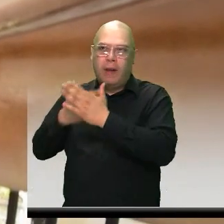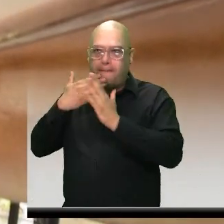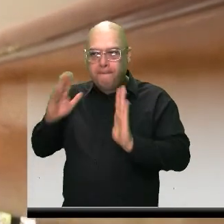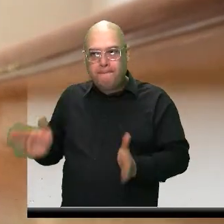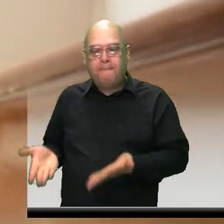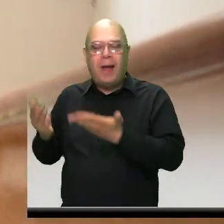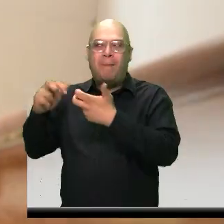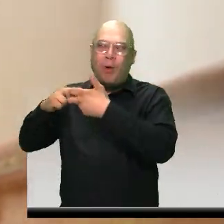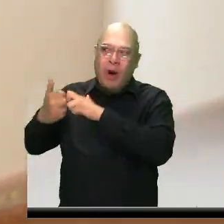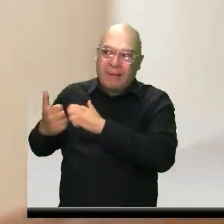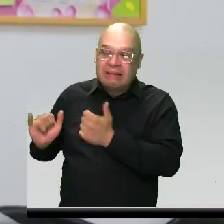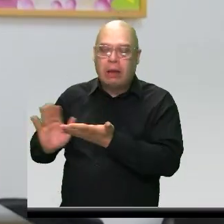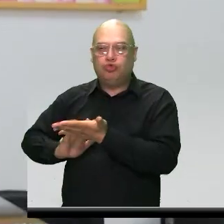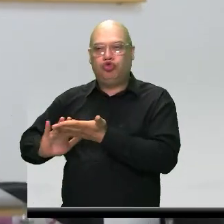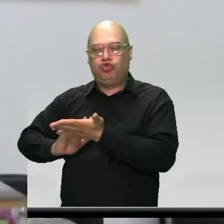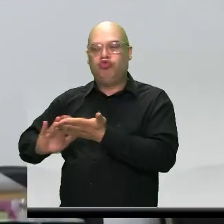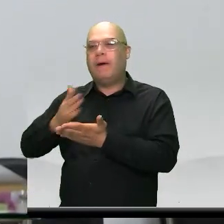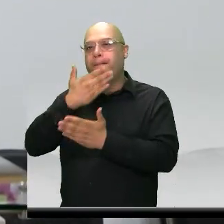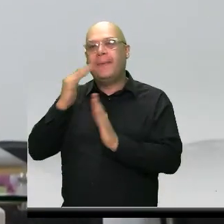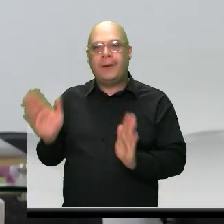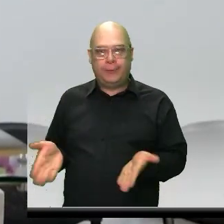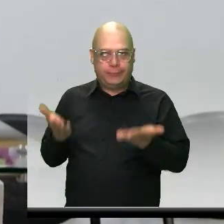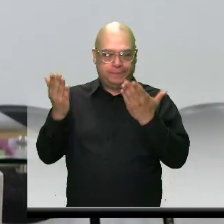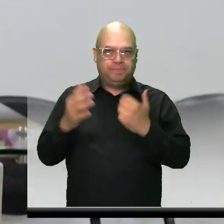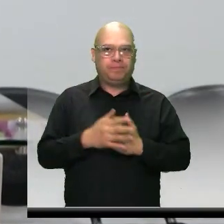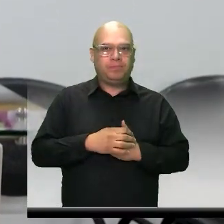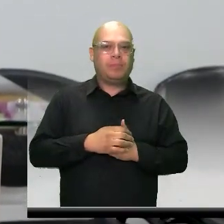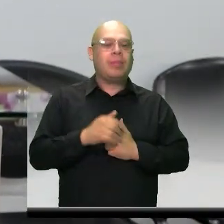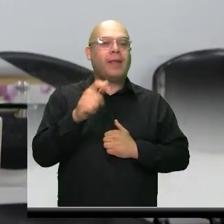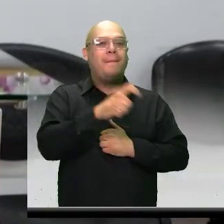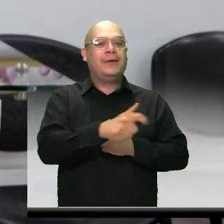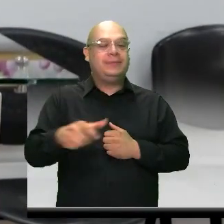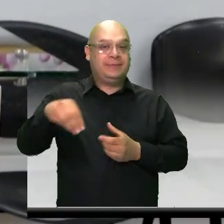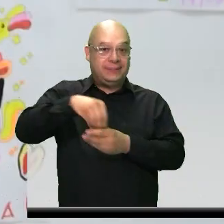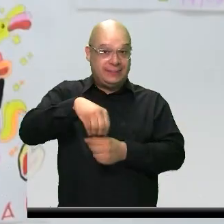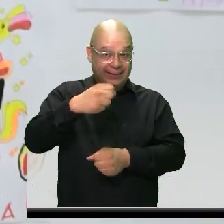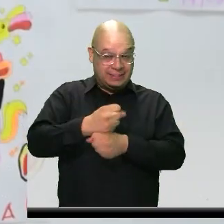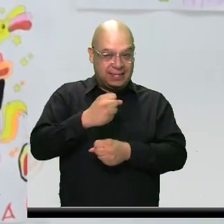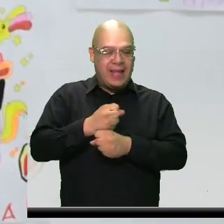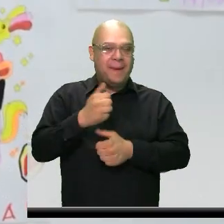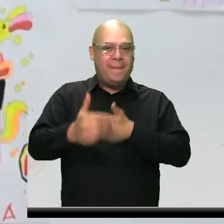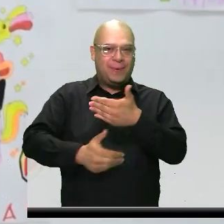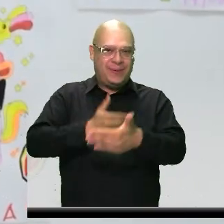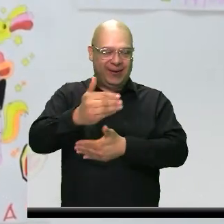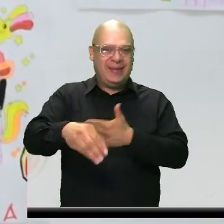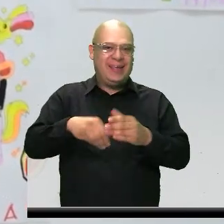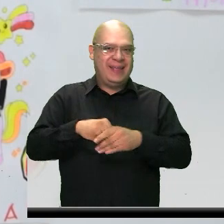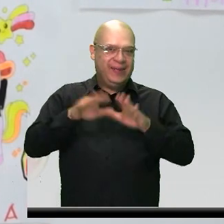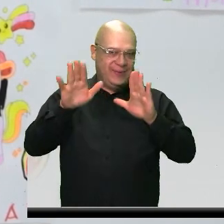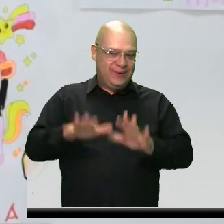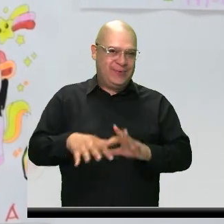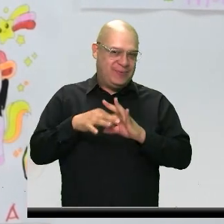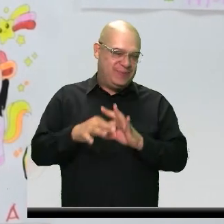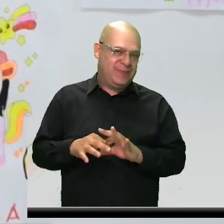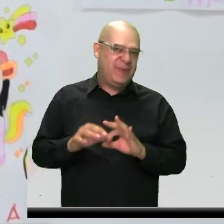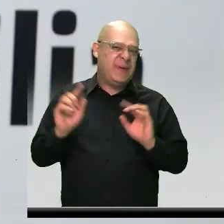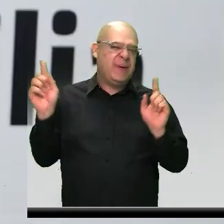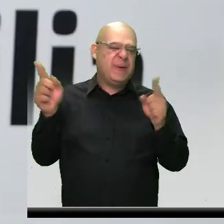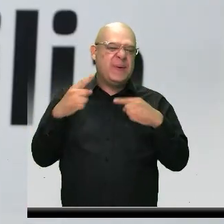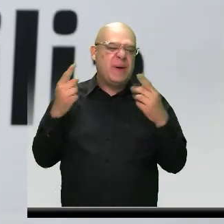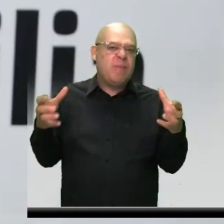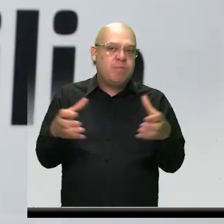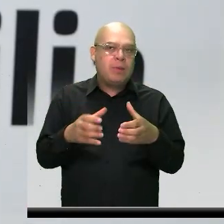de conquistos. El equipo humano que genera todo el proceso de acompañamiento a través de estos centros son